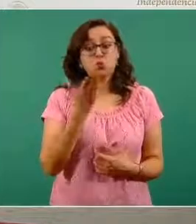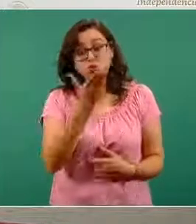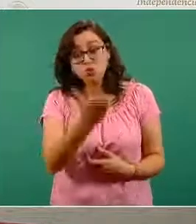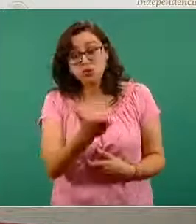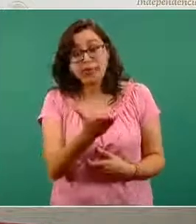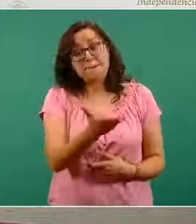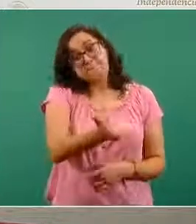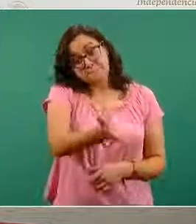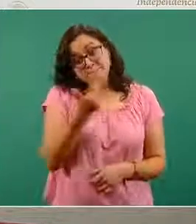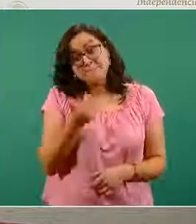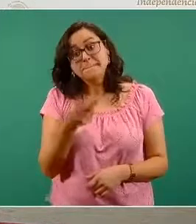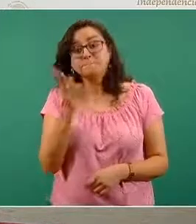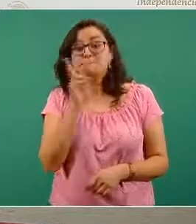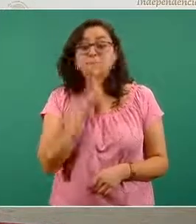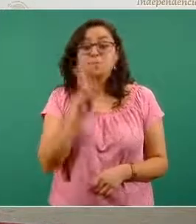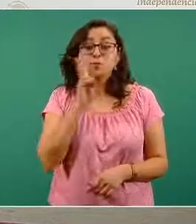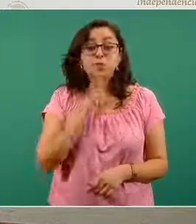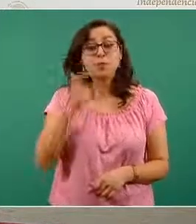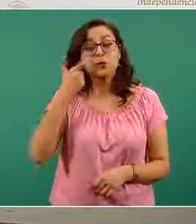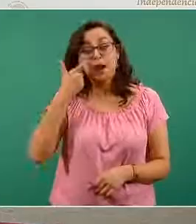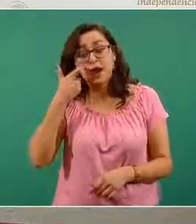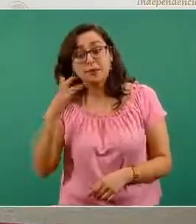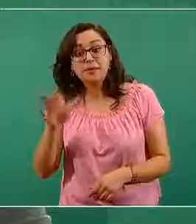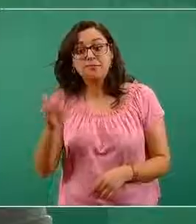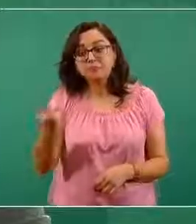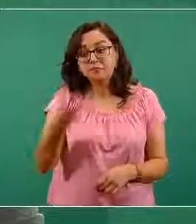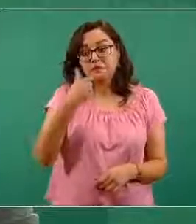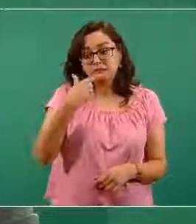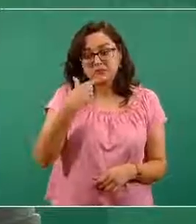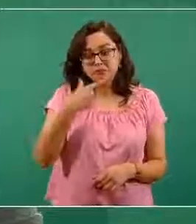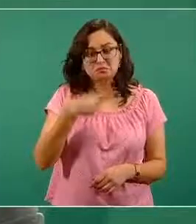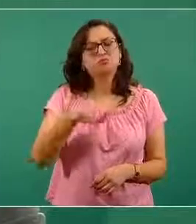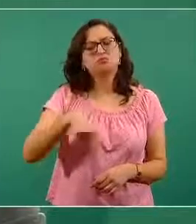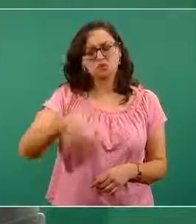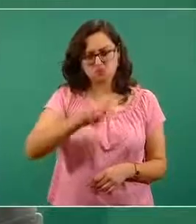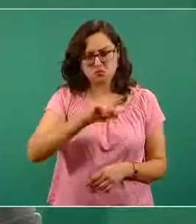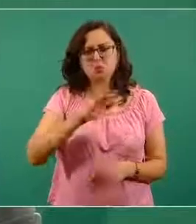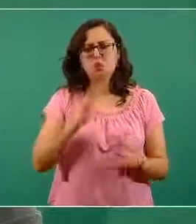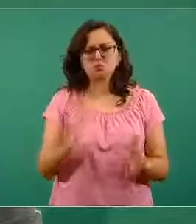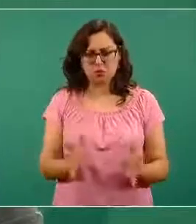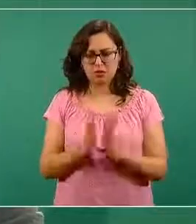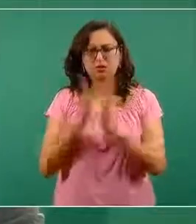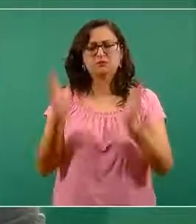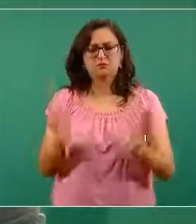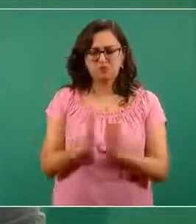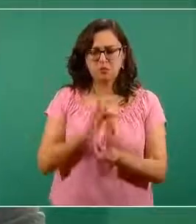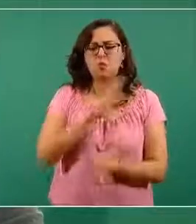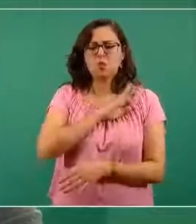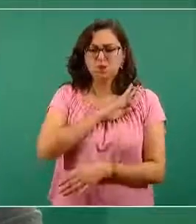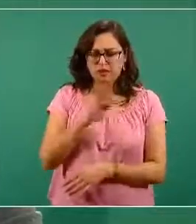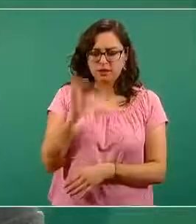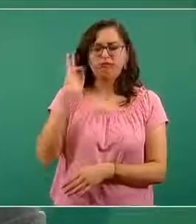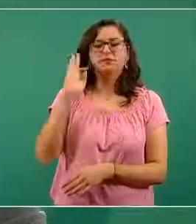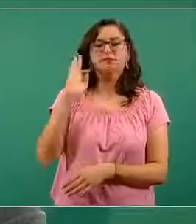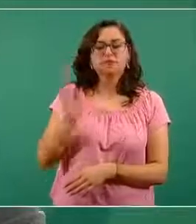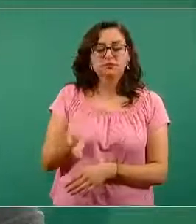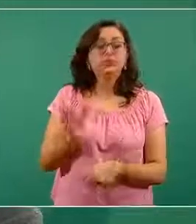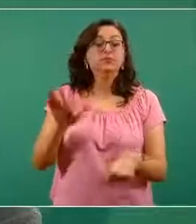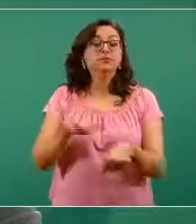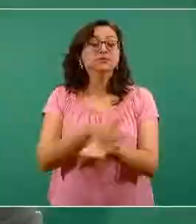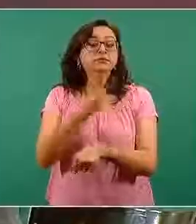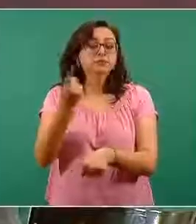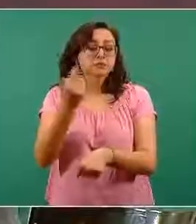clínico para el tratamiento de esta enfermedad, pues con toda confianza pueda aceptar, porque esta